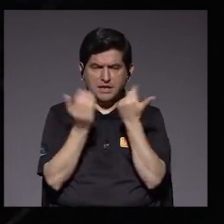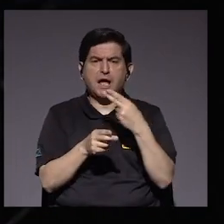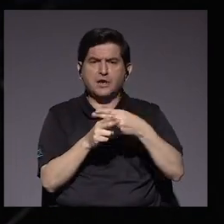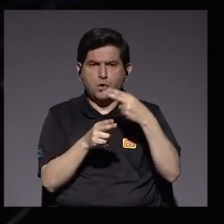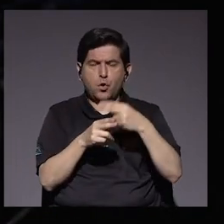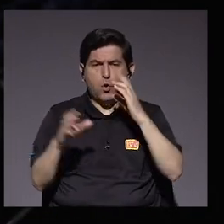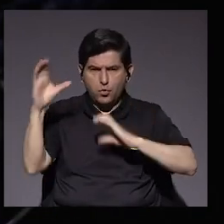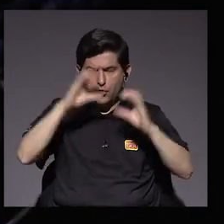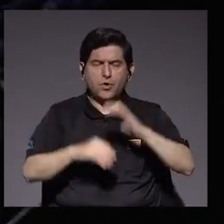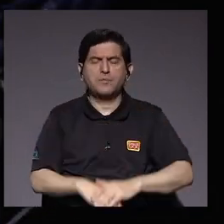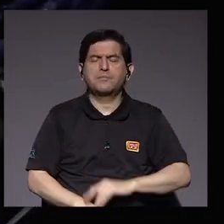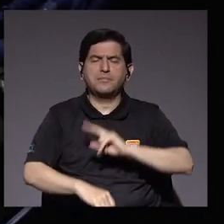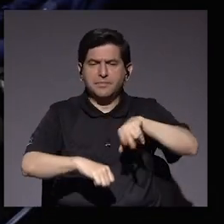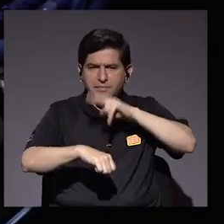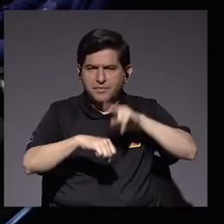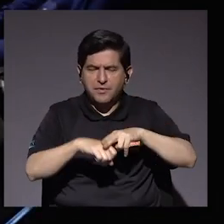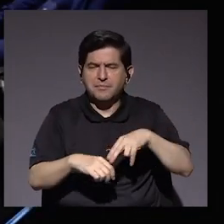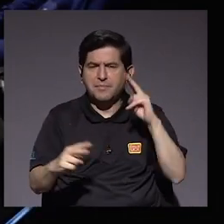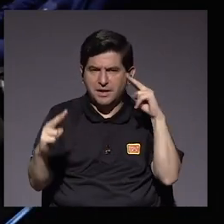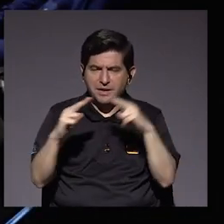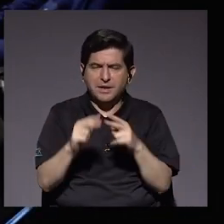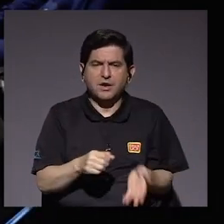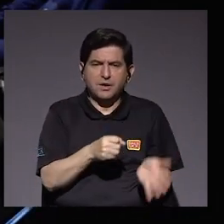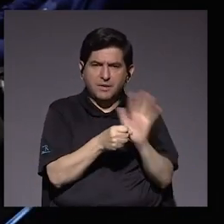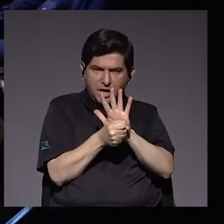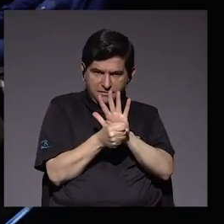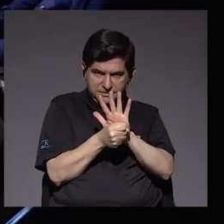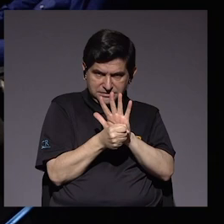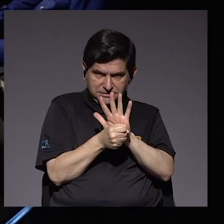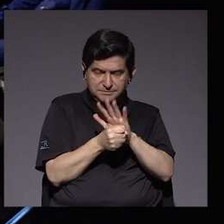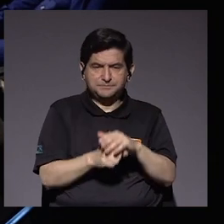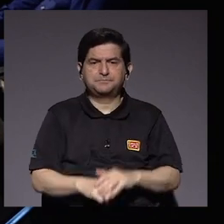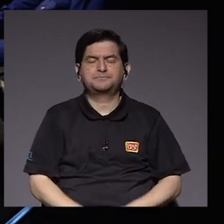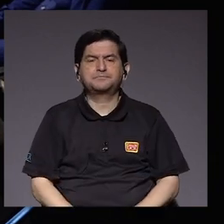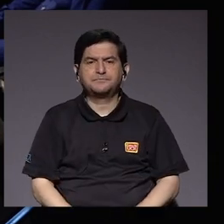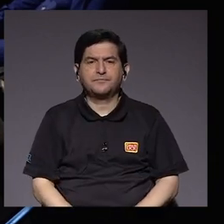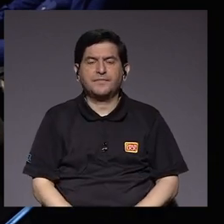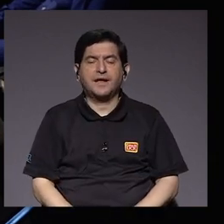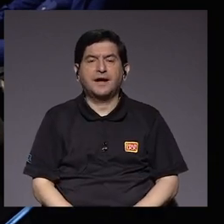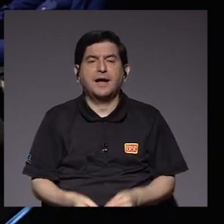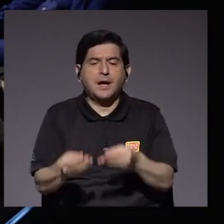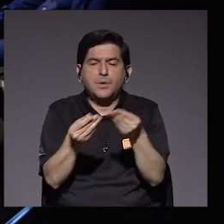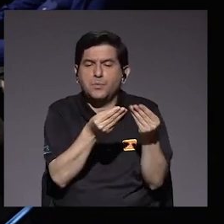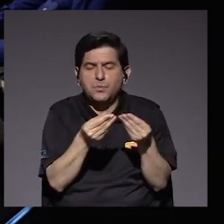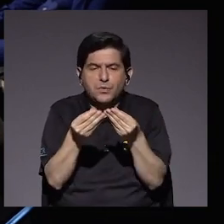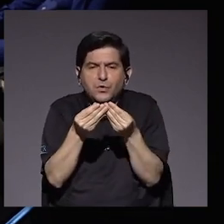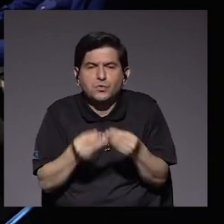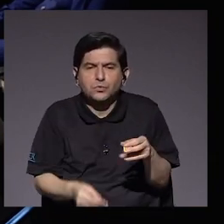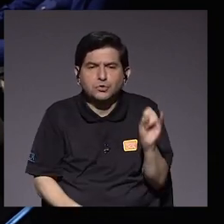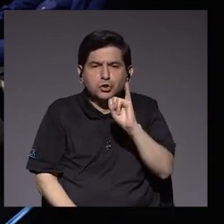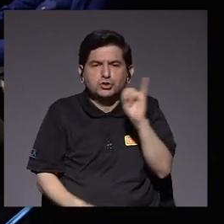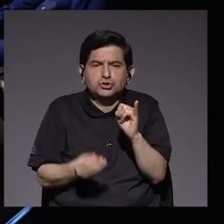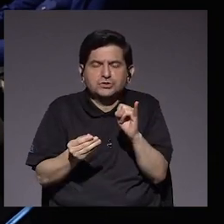científico y que lo conocemos popularmente desde el COVID-19? Bueno, los agentes infecciosos